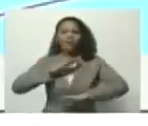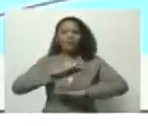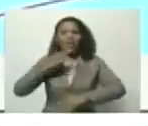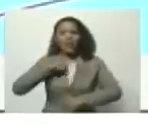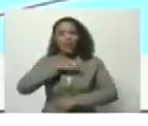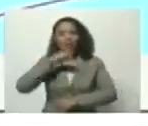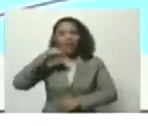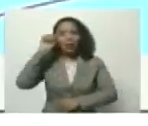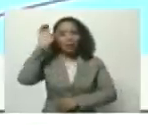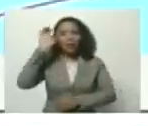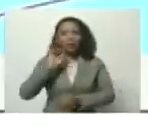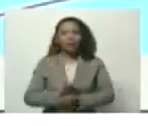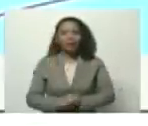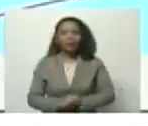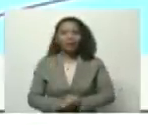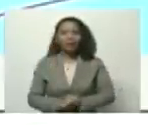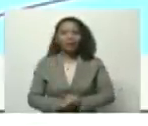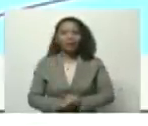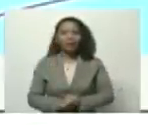país